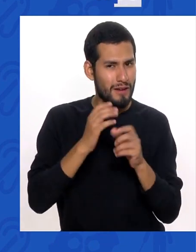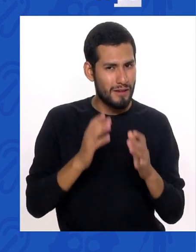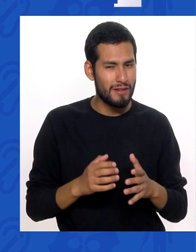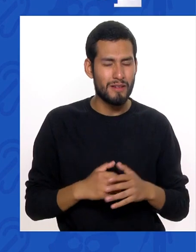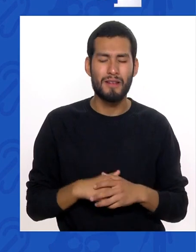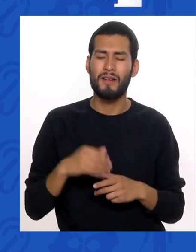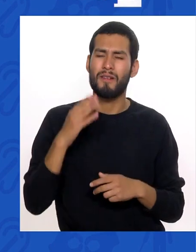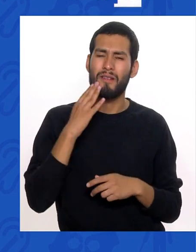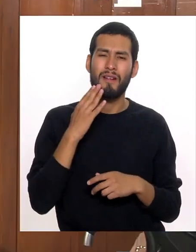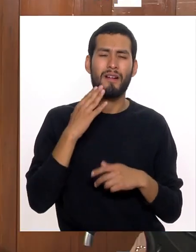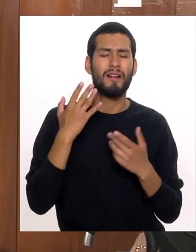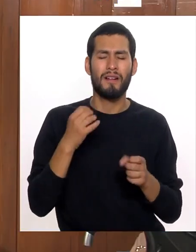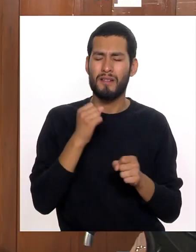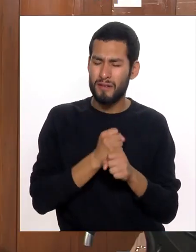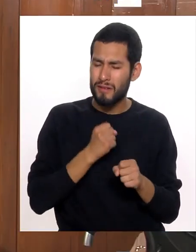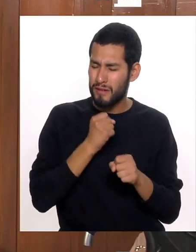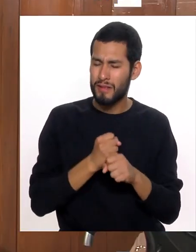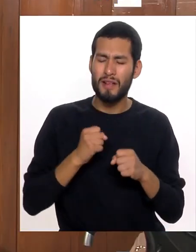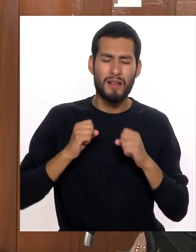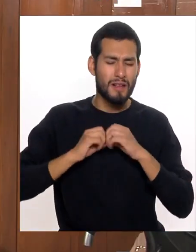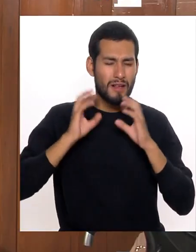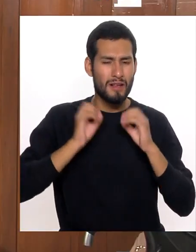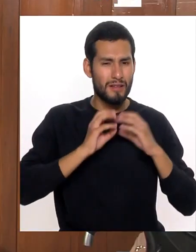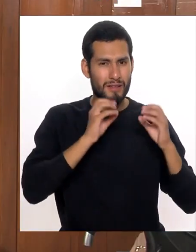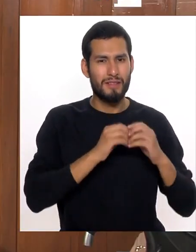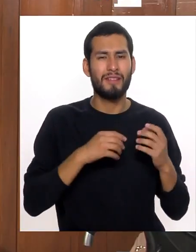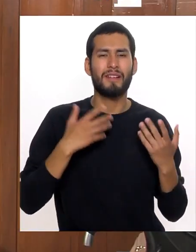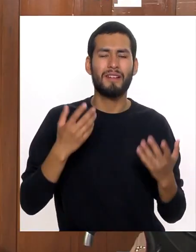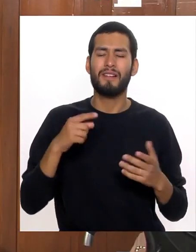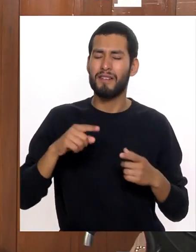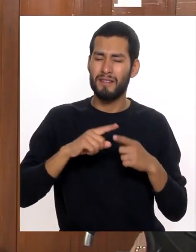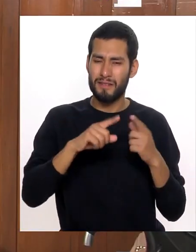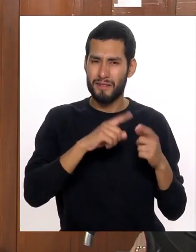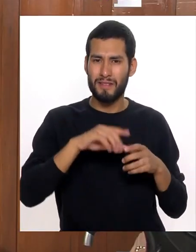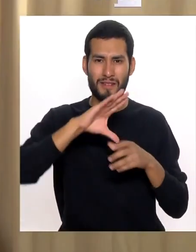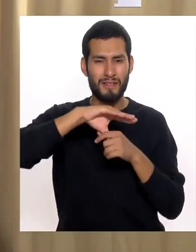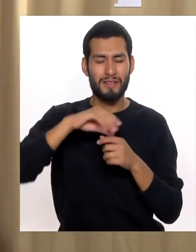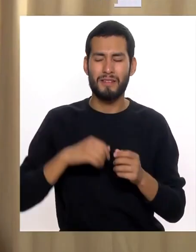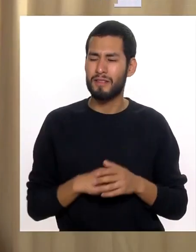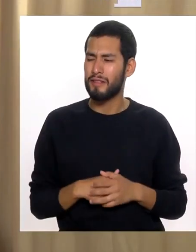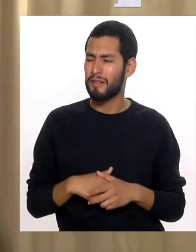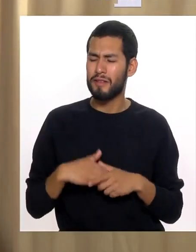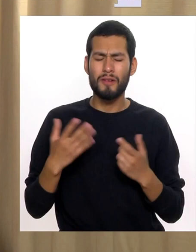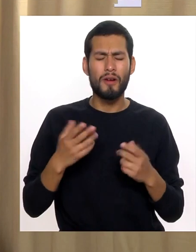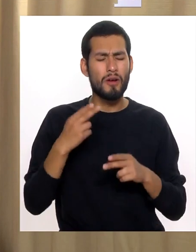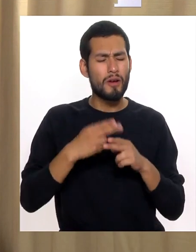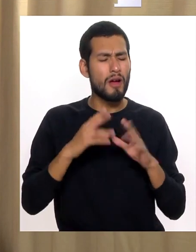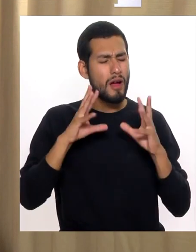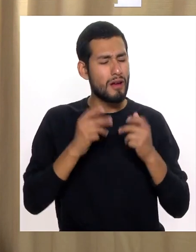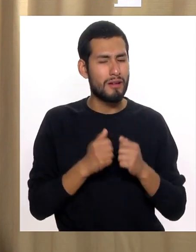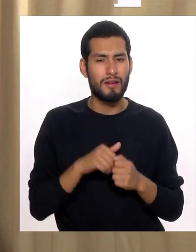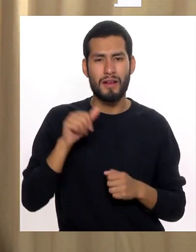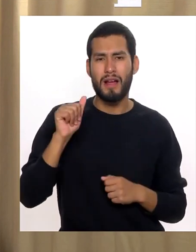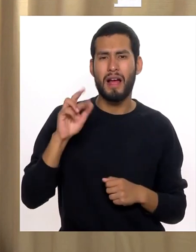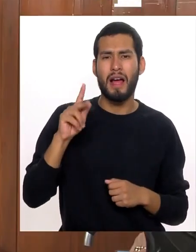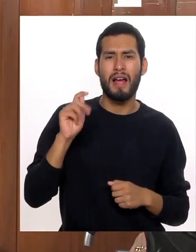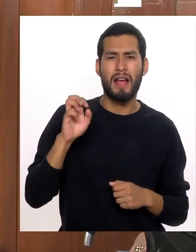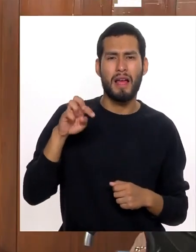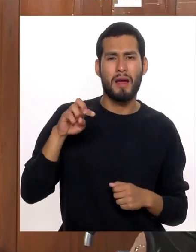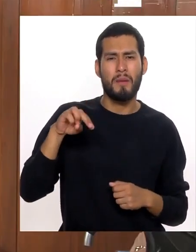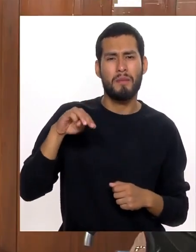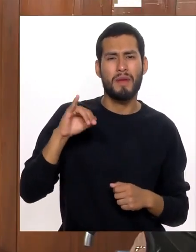mujeres Trabajadoras Madres Que trabajan El día a día A través de las ferias ¿Cuál es el nombre De la asociación?